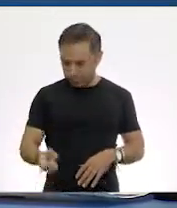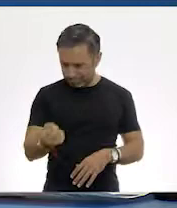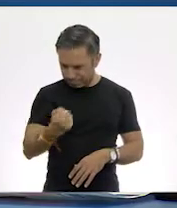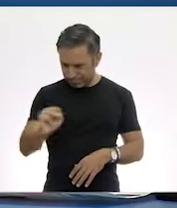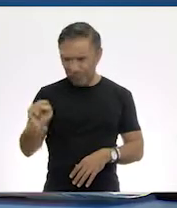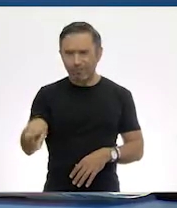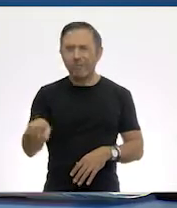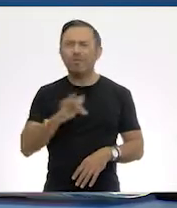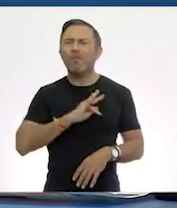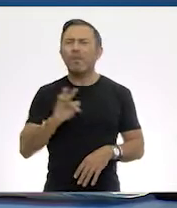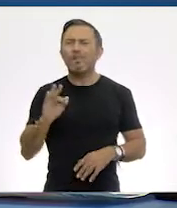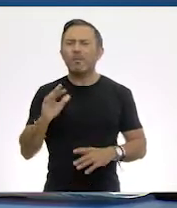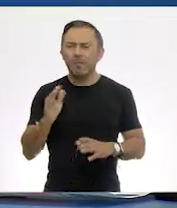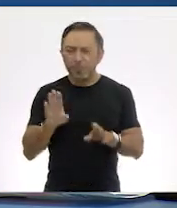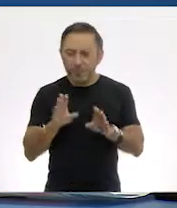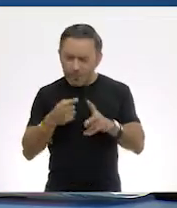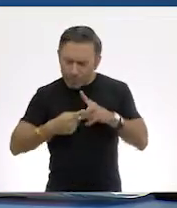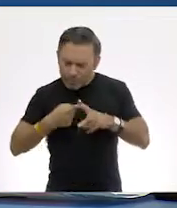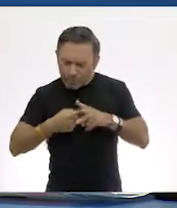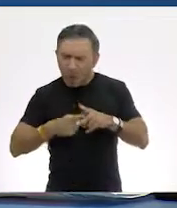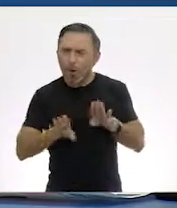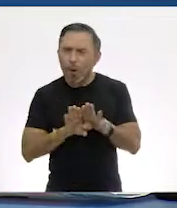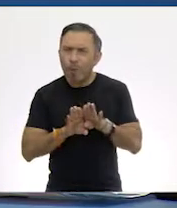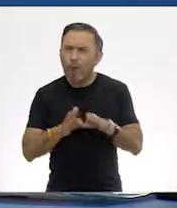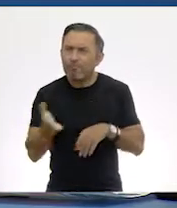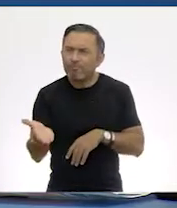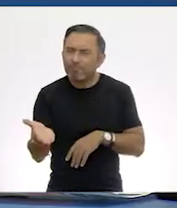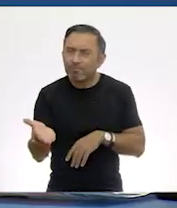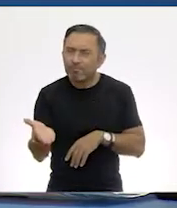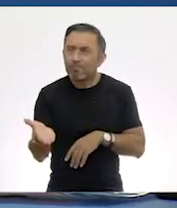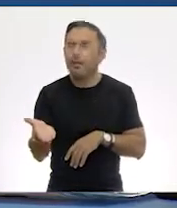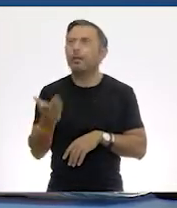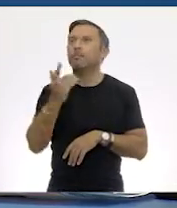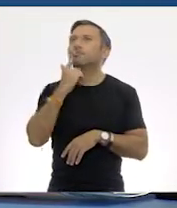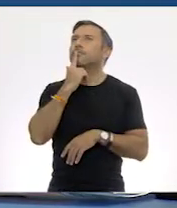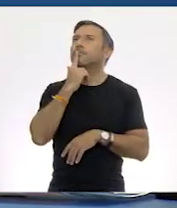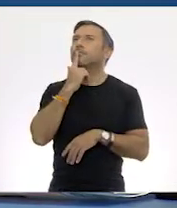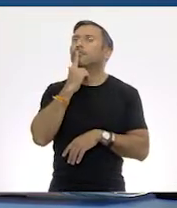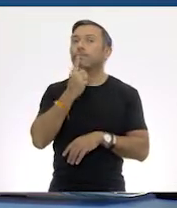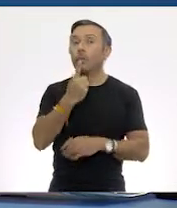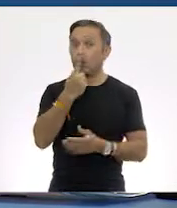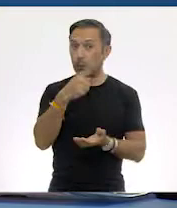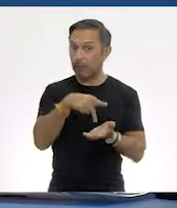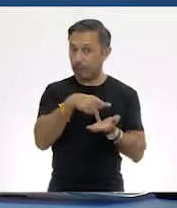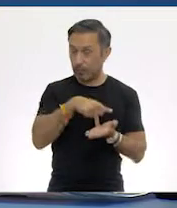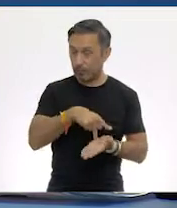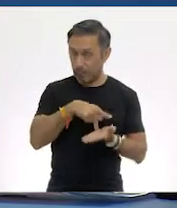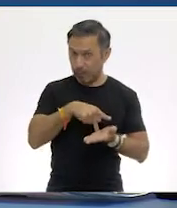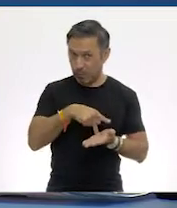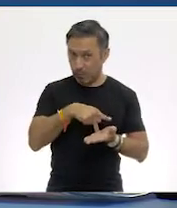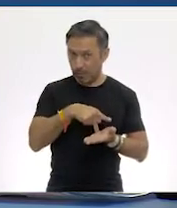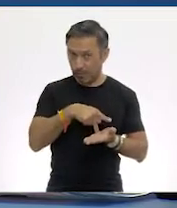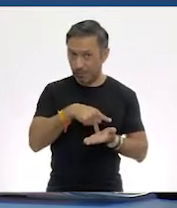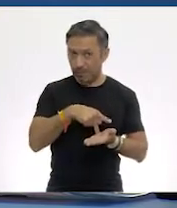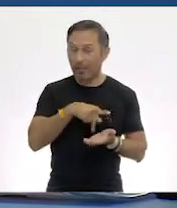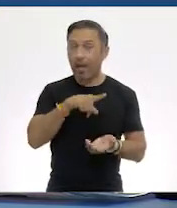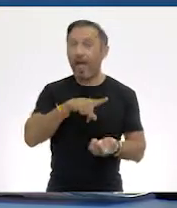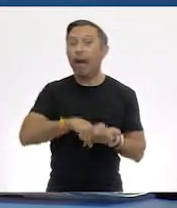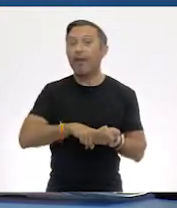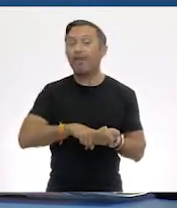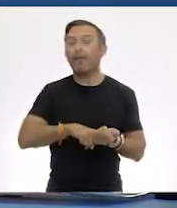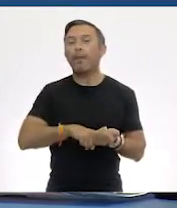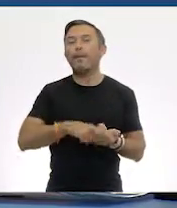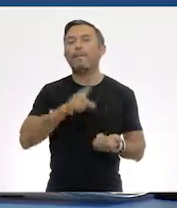Ah, pues lo que pasa es que un kilogramo tiene mil